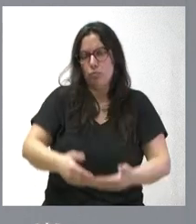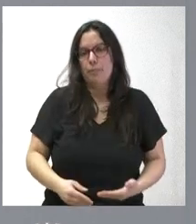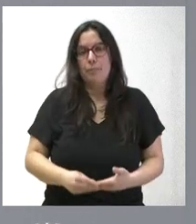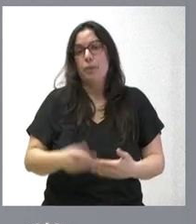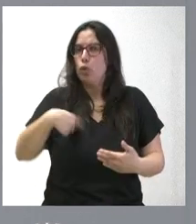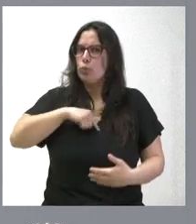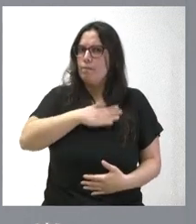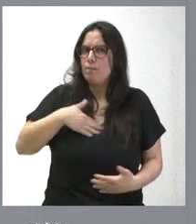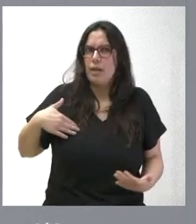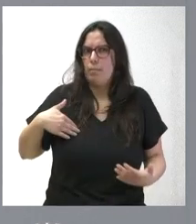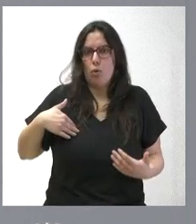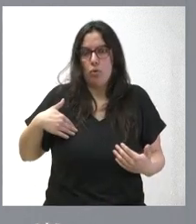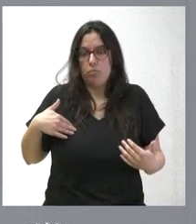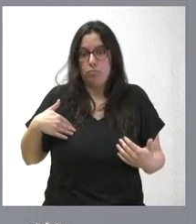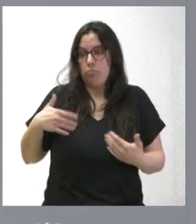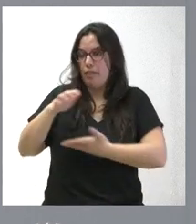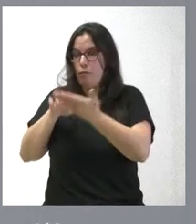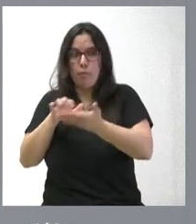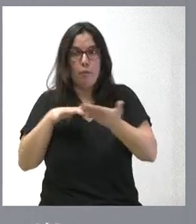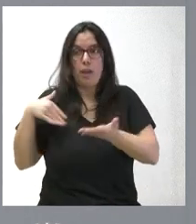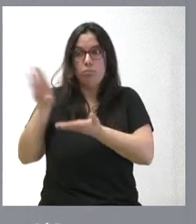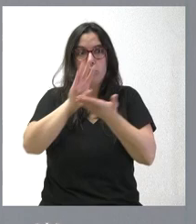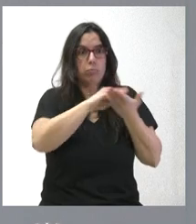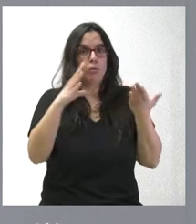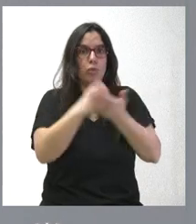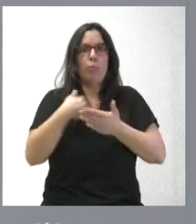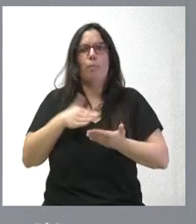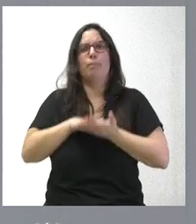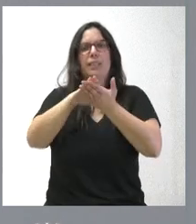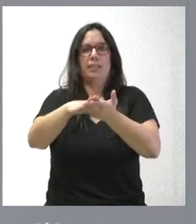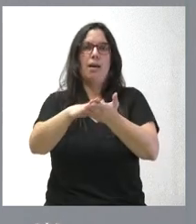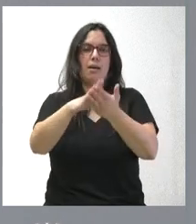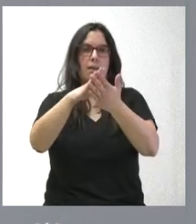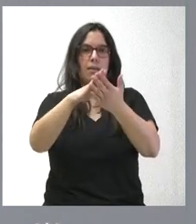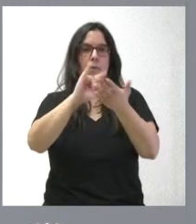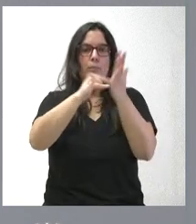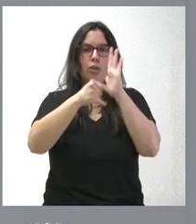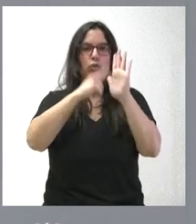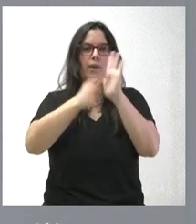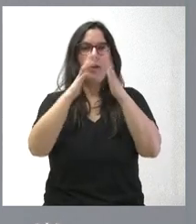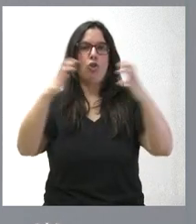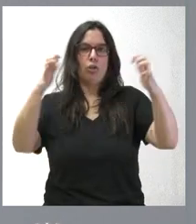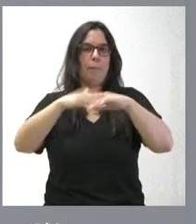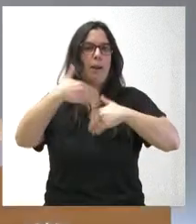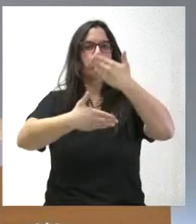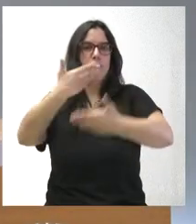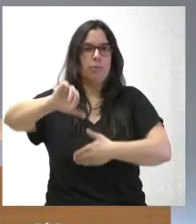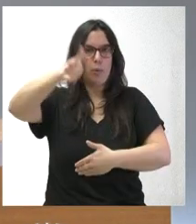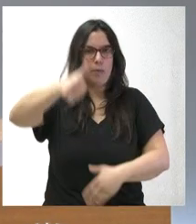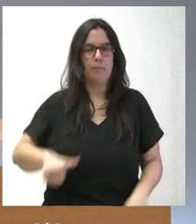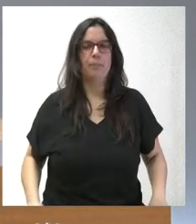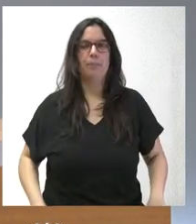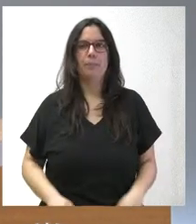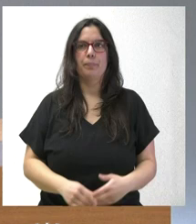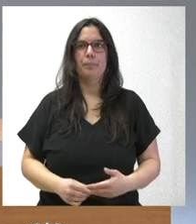voluntad de, en cuanto tengamos los informes, poder aprobar y presentar el proyecto de ley a las Cortes de Castellón. ¿Qué ha